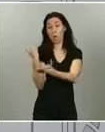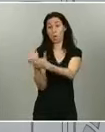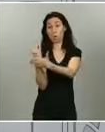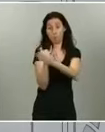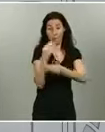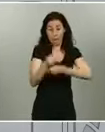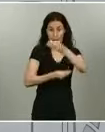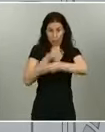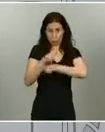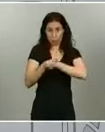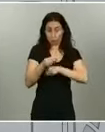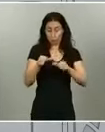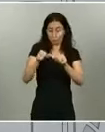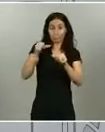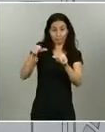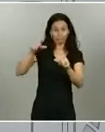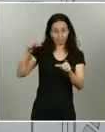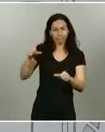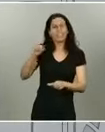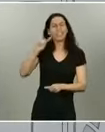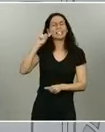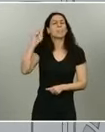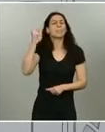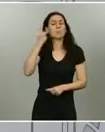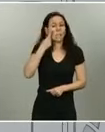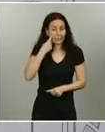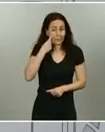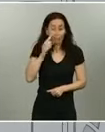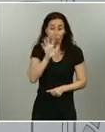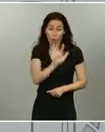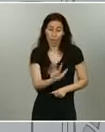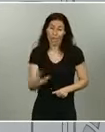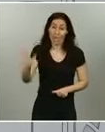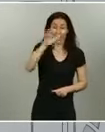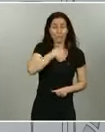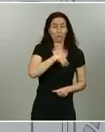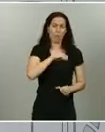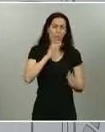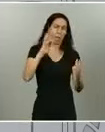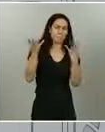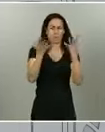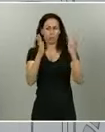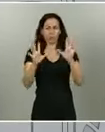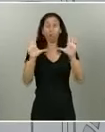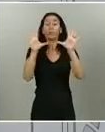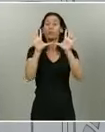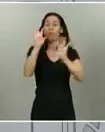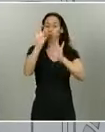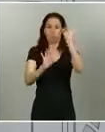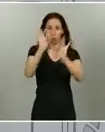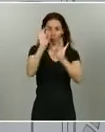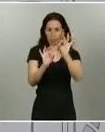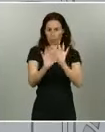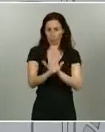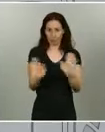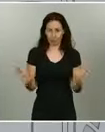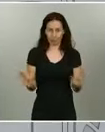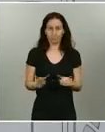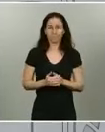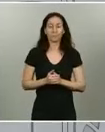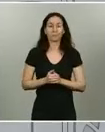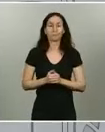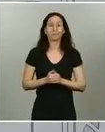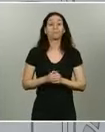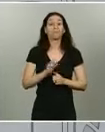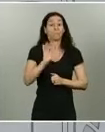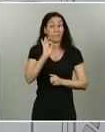detectado en España, en algunas zonas más, en otras menos, pero de promedio un 10% de los casos reales. Es cierto que ahora hay muy